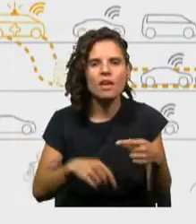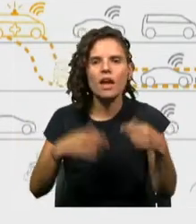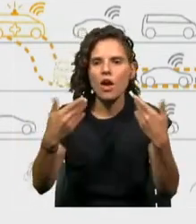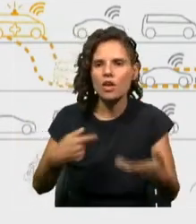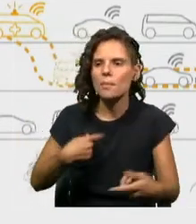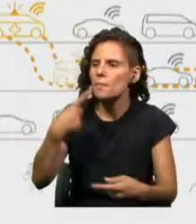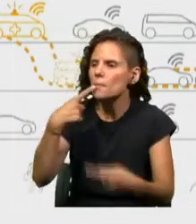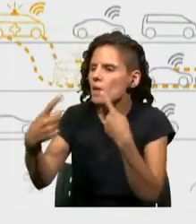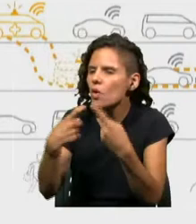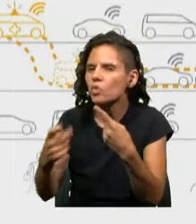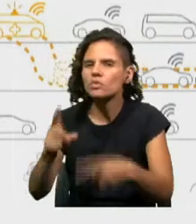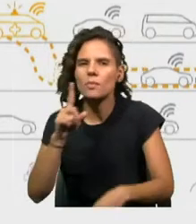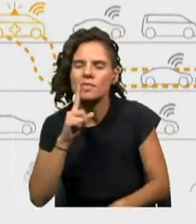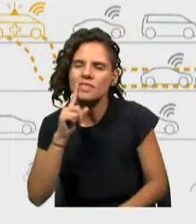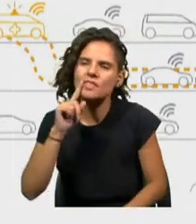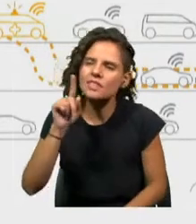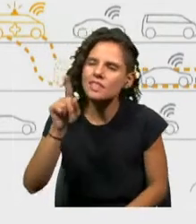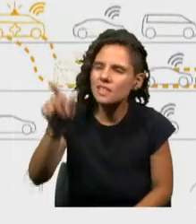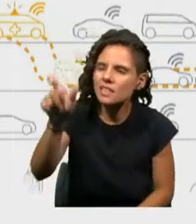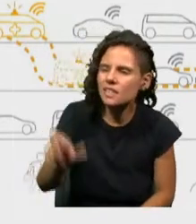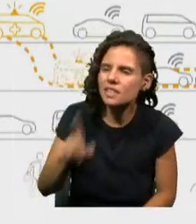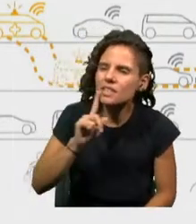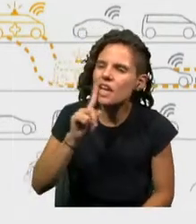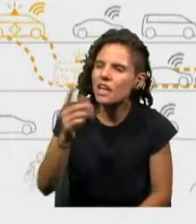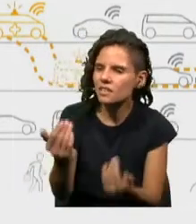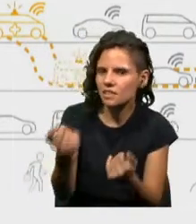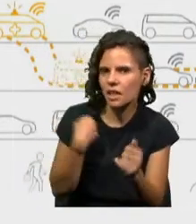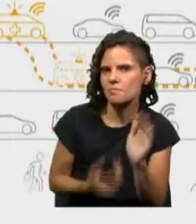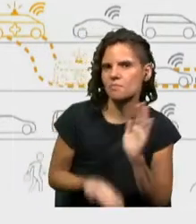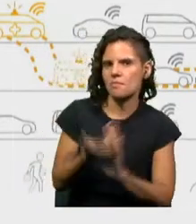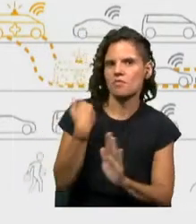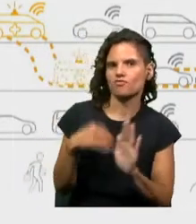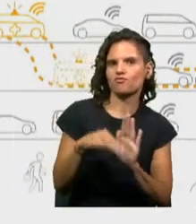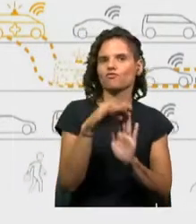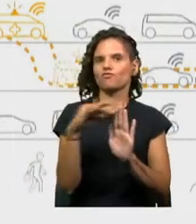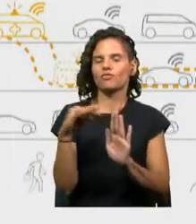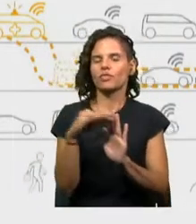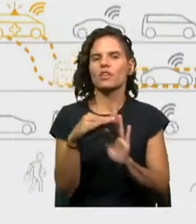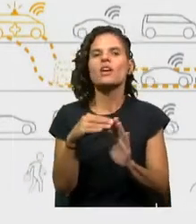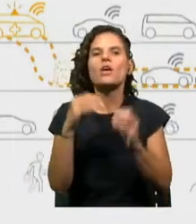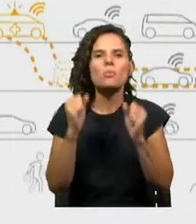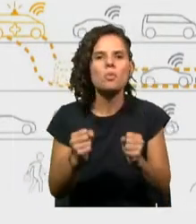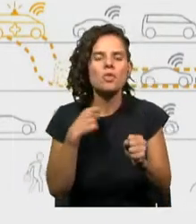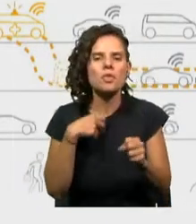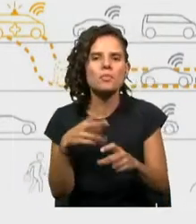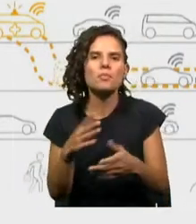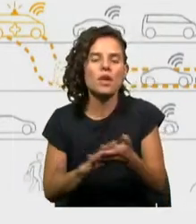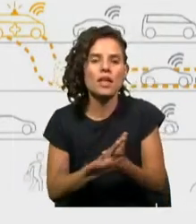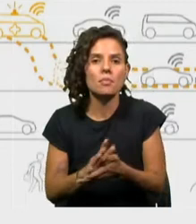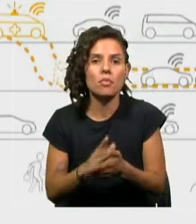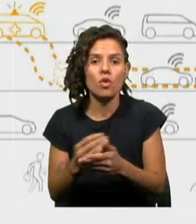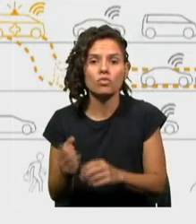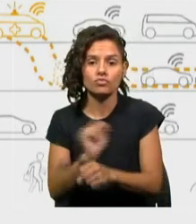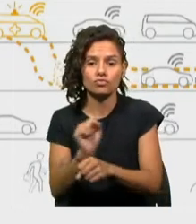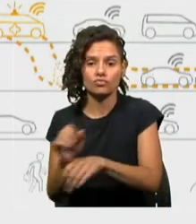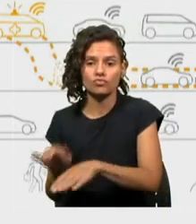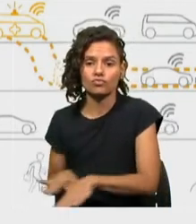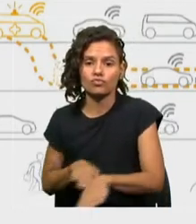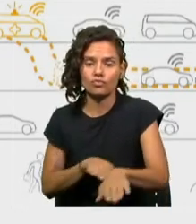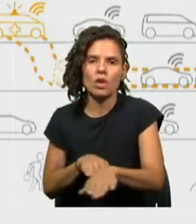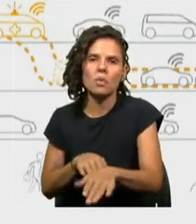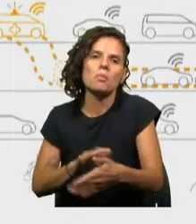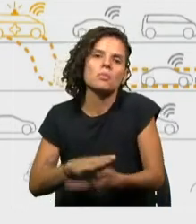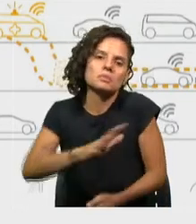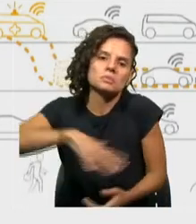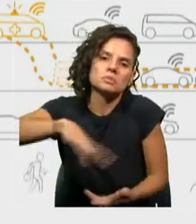quién tiene prioridad y cómo eficientar la administración, por ejemplo, del flujo vehicular en una ciudad como Santiago, Ciudad